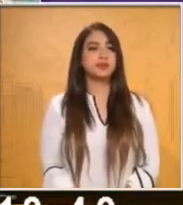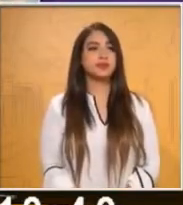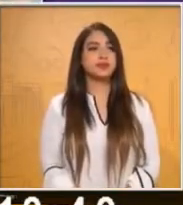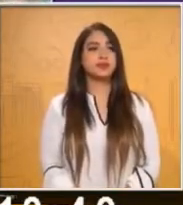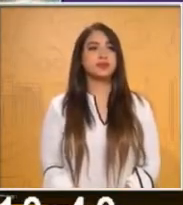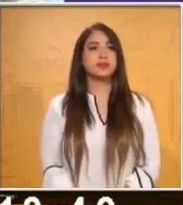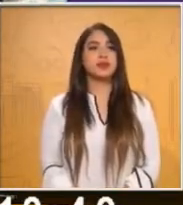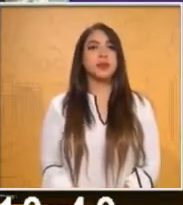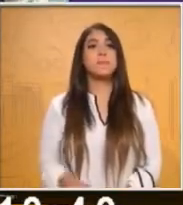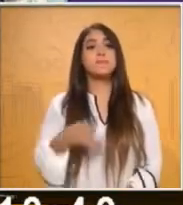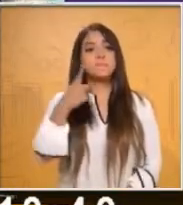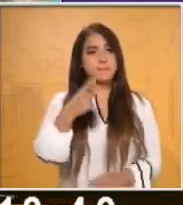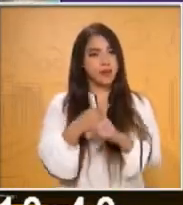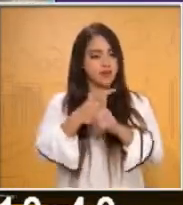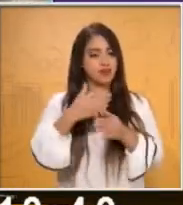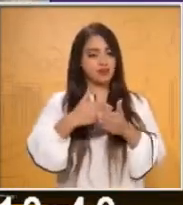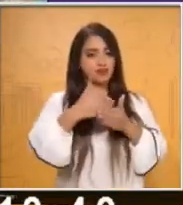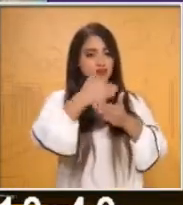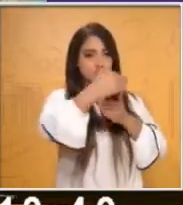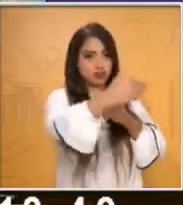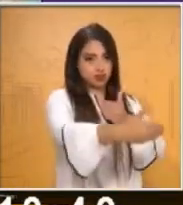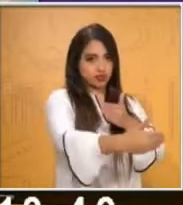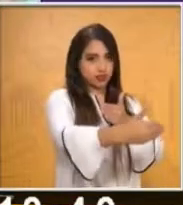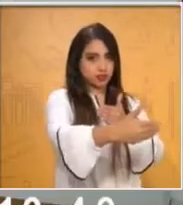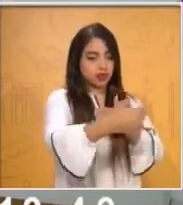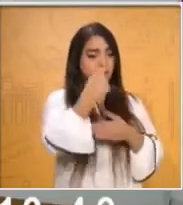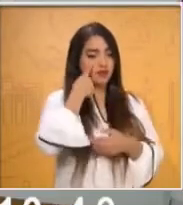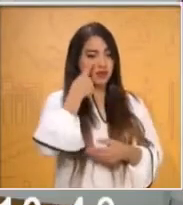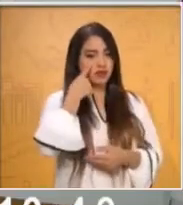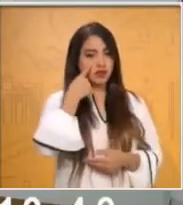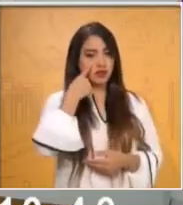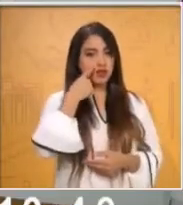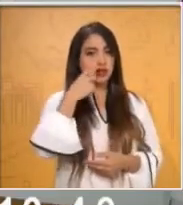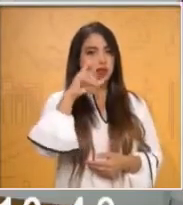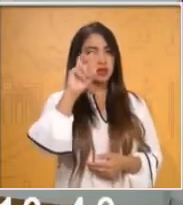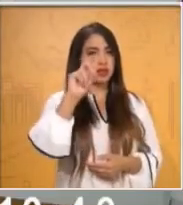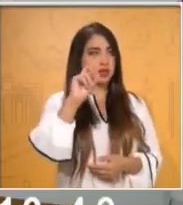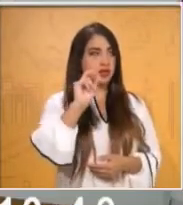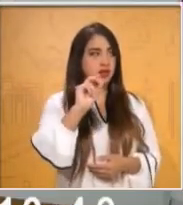manera ascendente. Entonces, vamos. 30, maestra. 32.